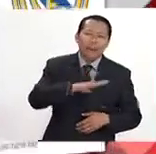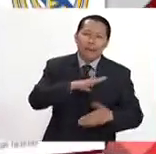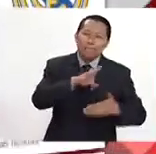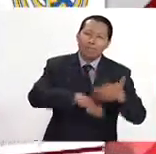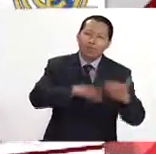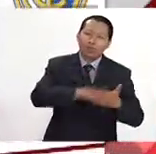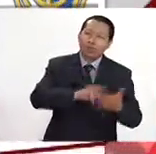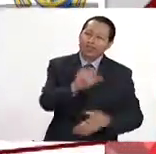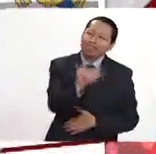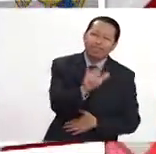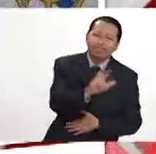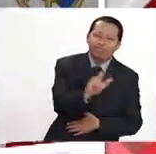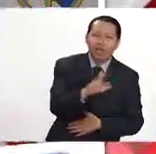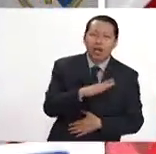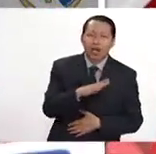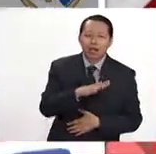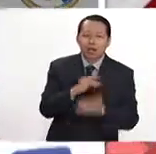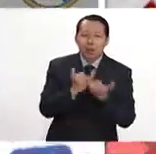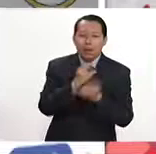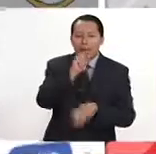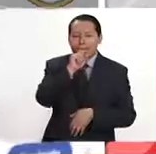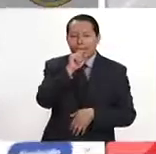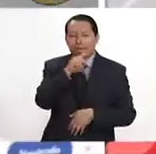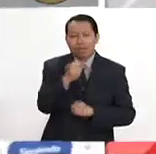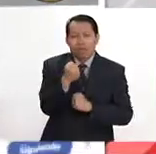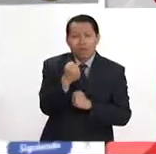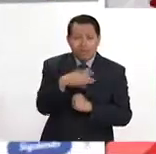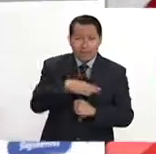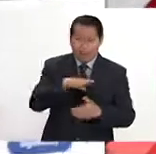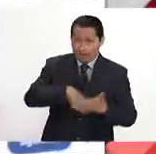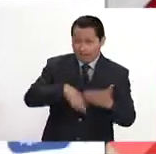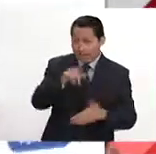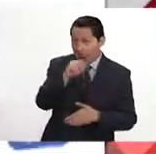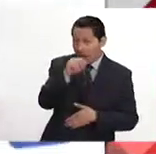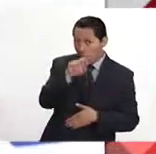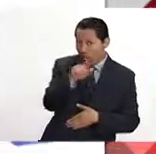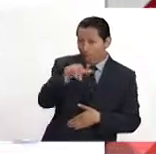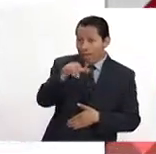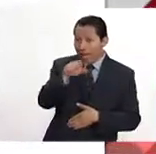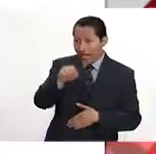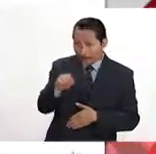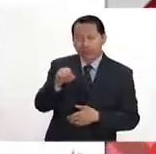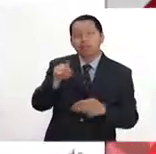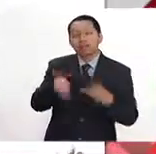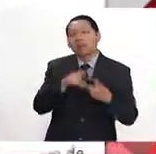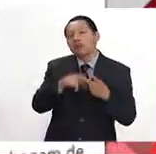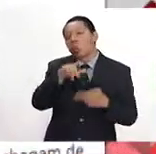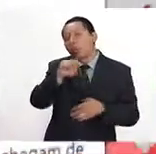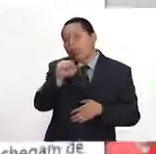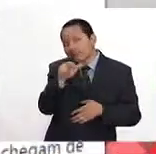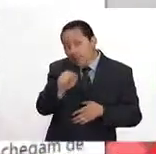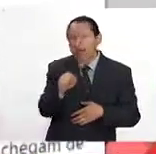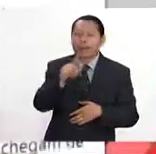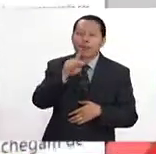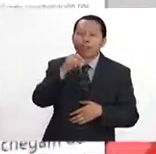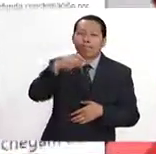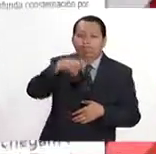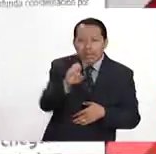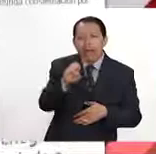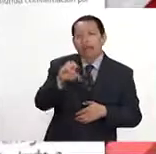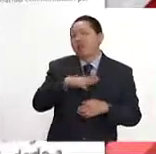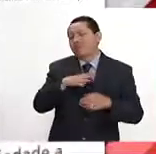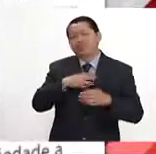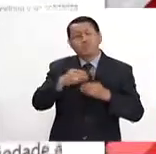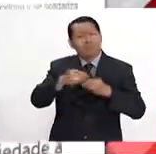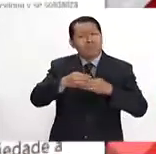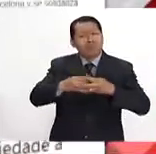Unai Emery, y por supuesto, la gran estrella del Barça, Lionel Messi, así como Luis Suárez, el propio Piqué, el resto de la plantilla,